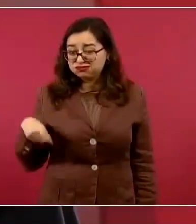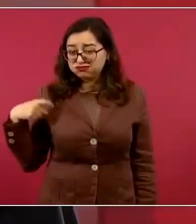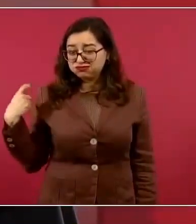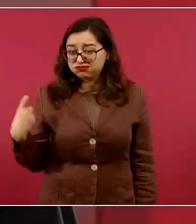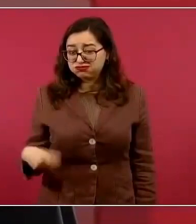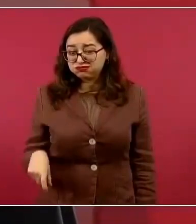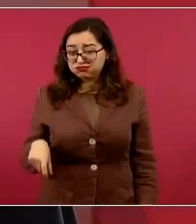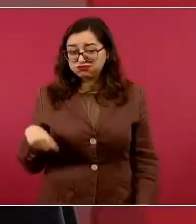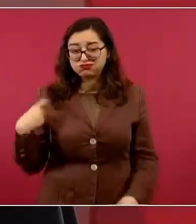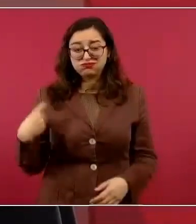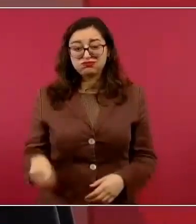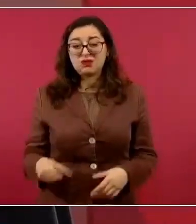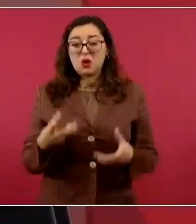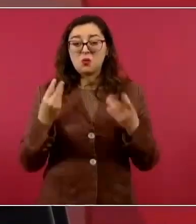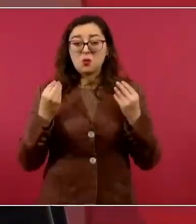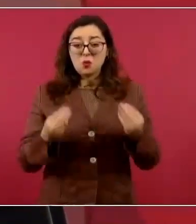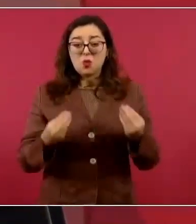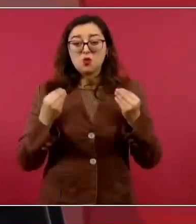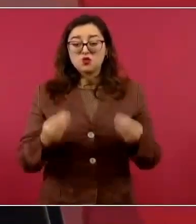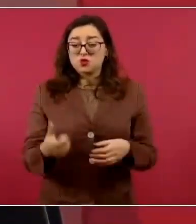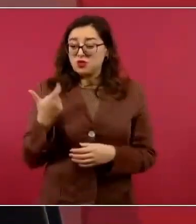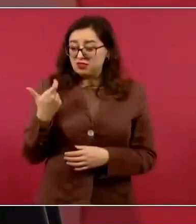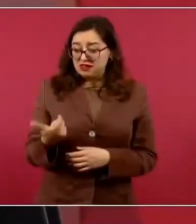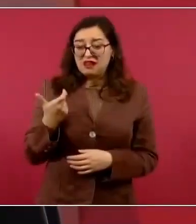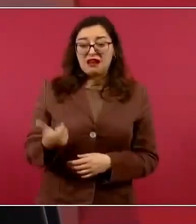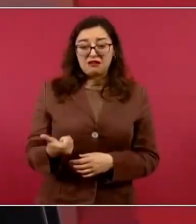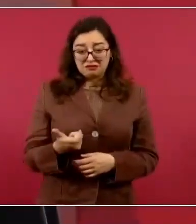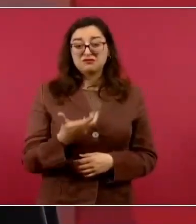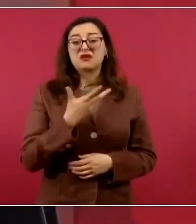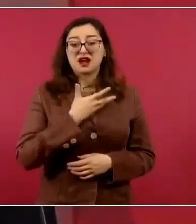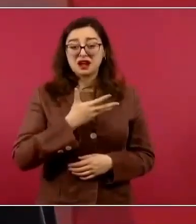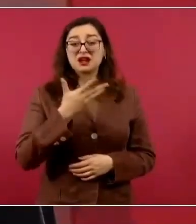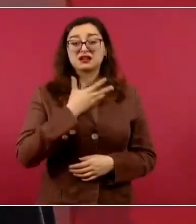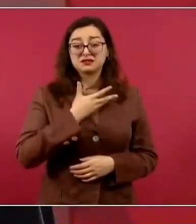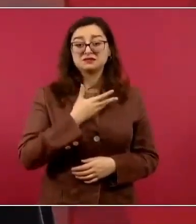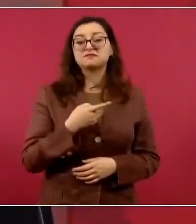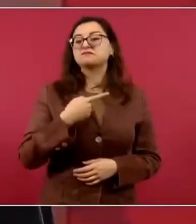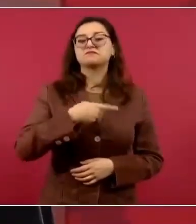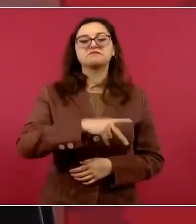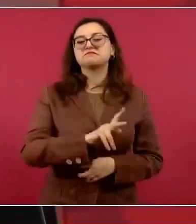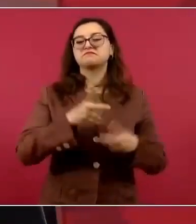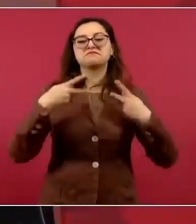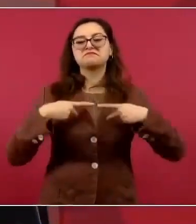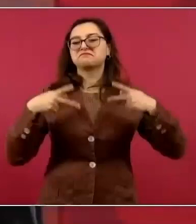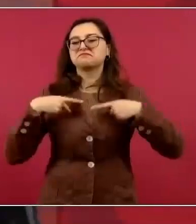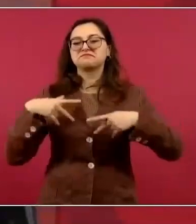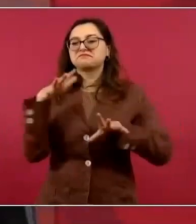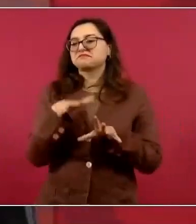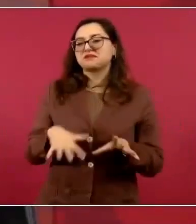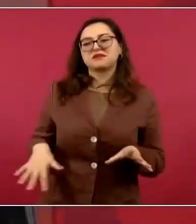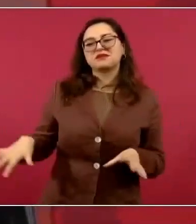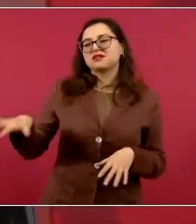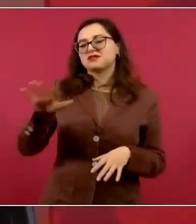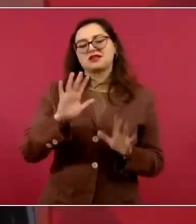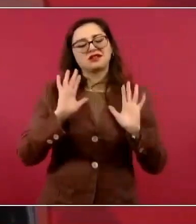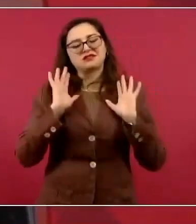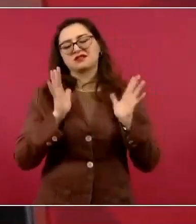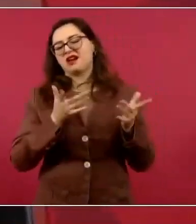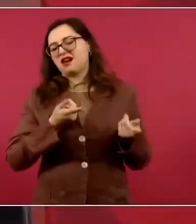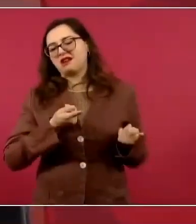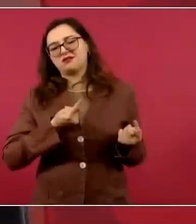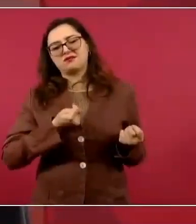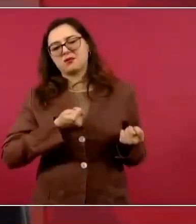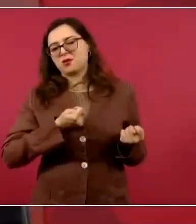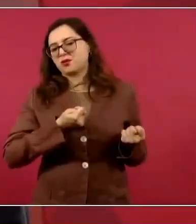Pero la gente está muy consciente de que hace